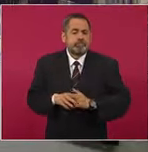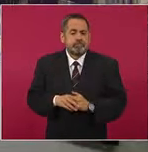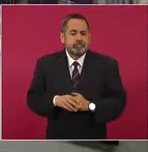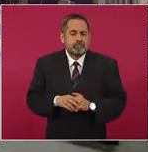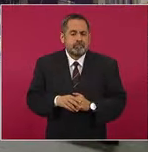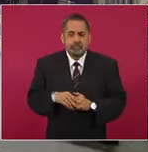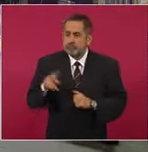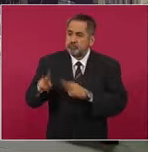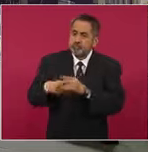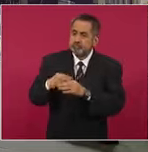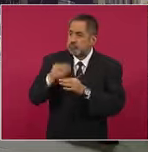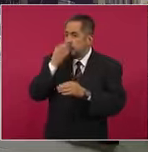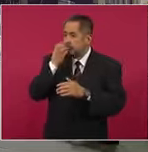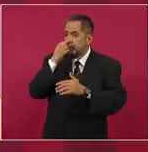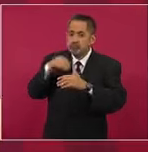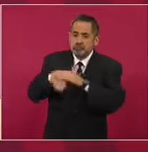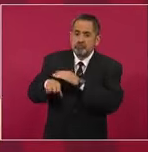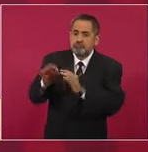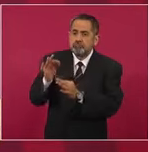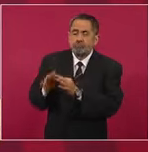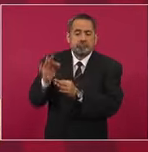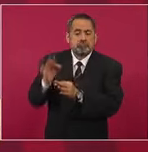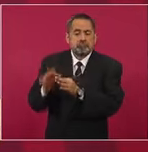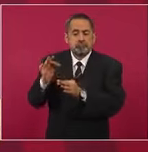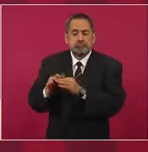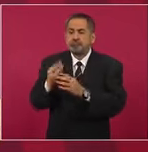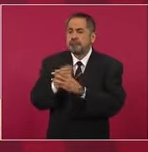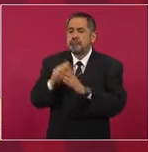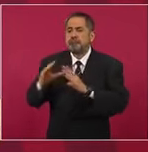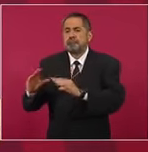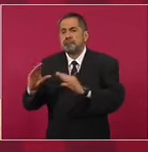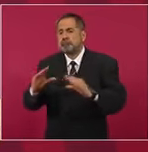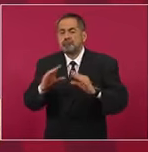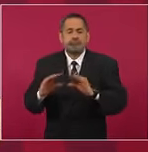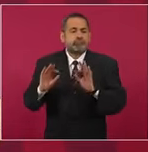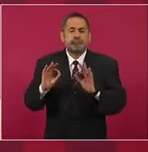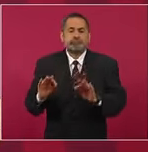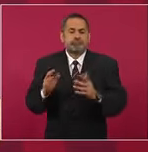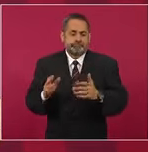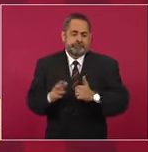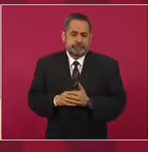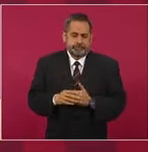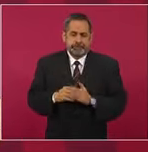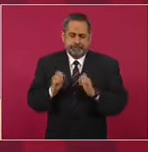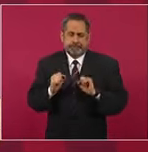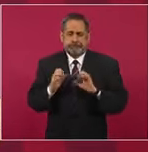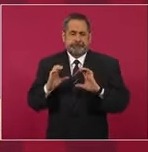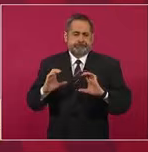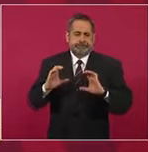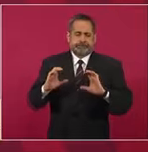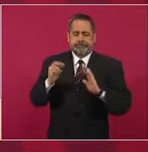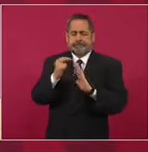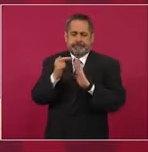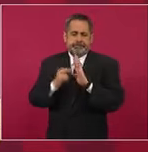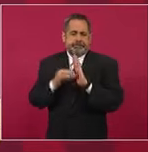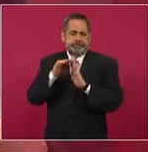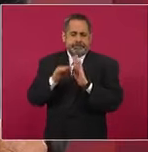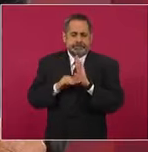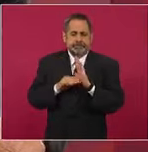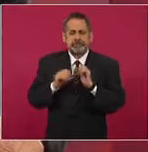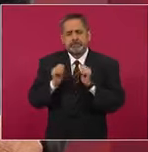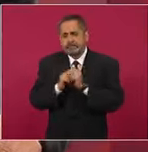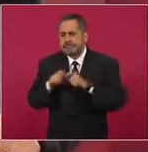asistiendo a las escuelas, impartiendo clases. Claro, cuidamos de que se les